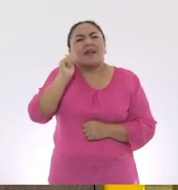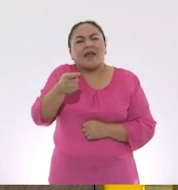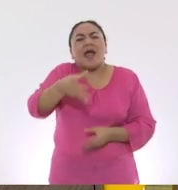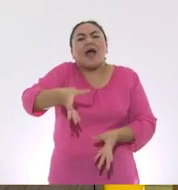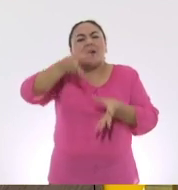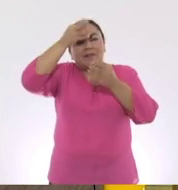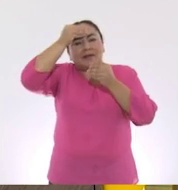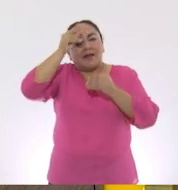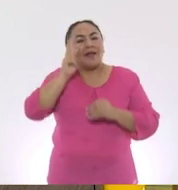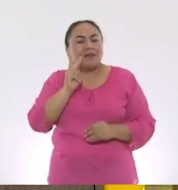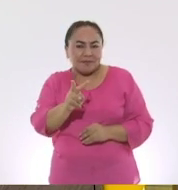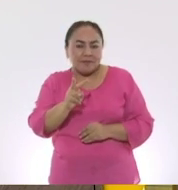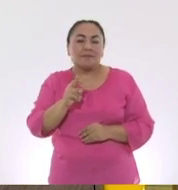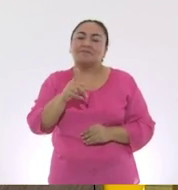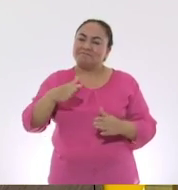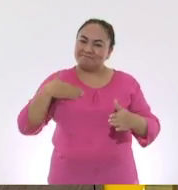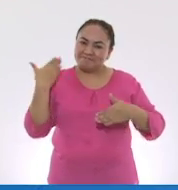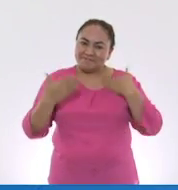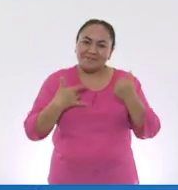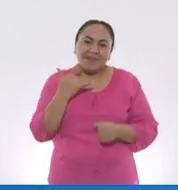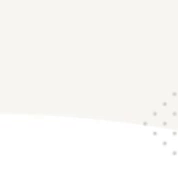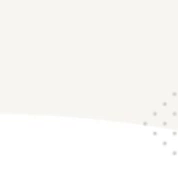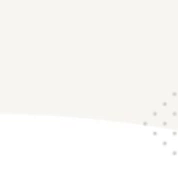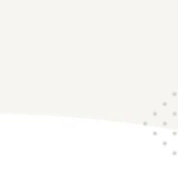aprendiste. ¡Disfrútalo!